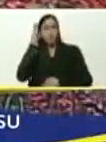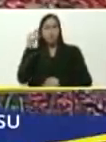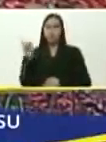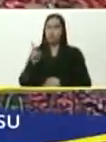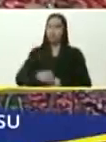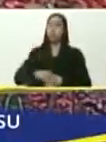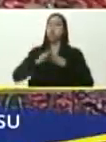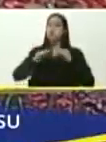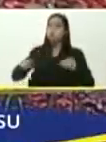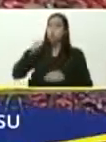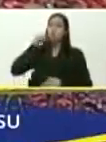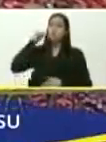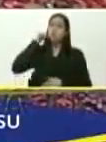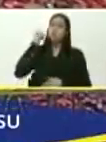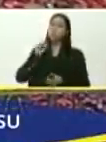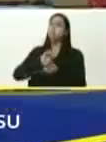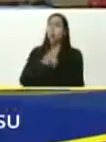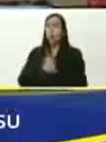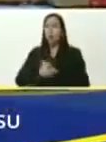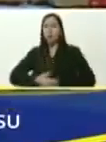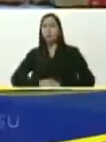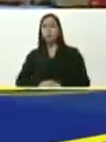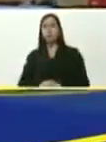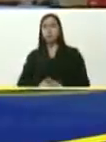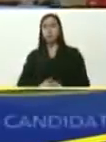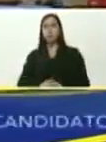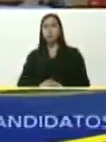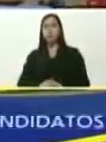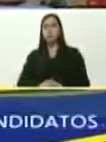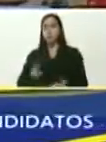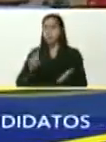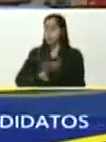de todos, y todas, verdad,